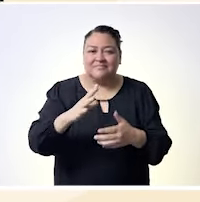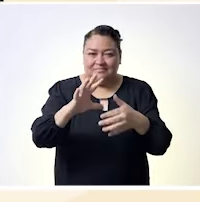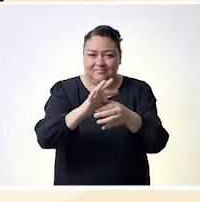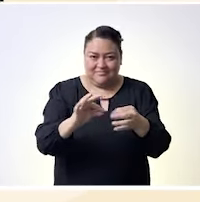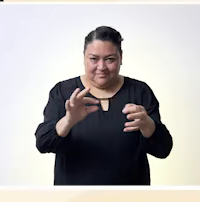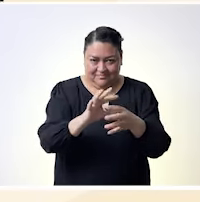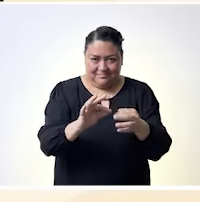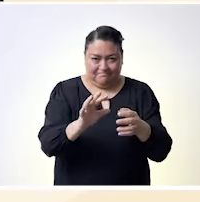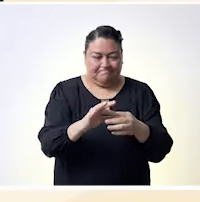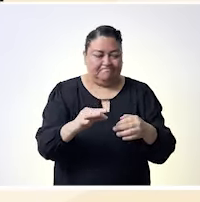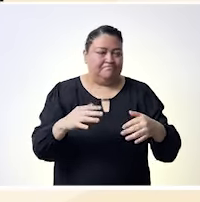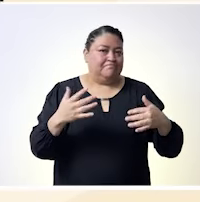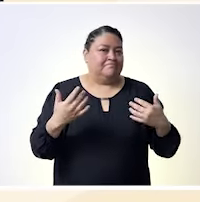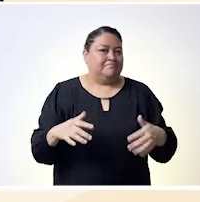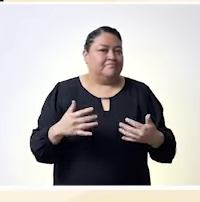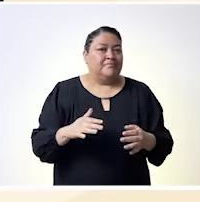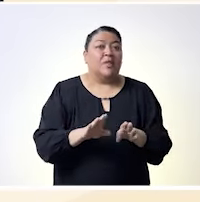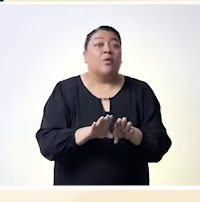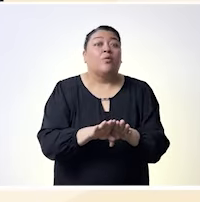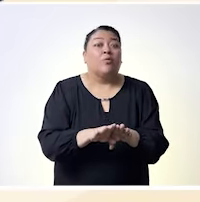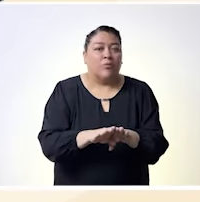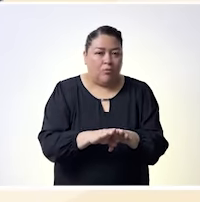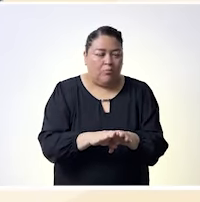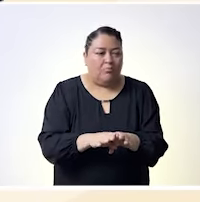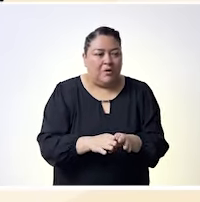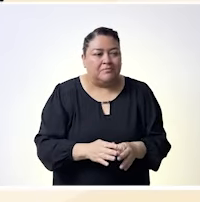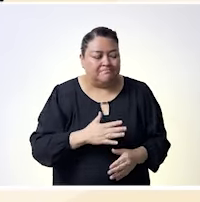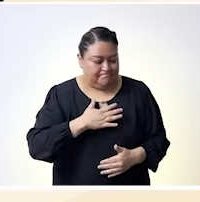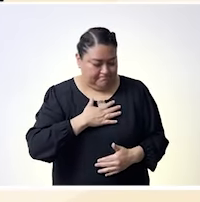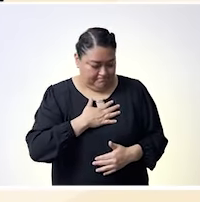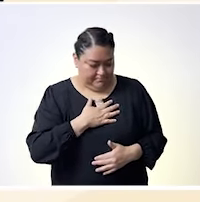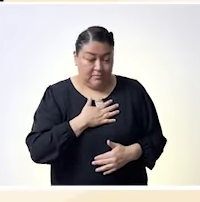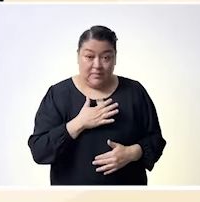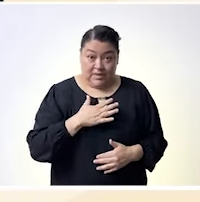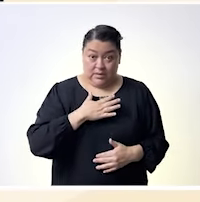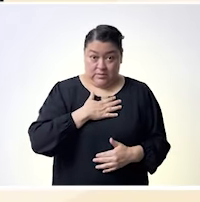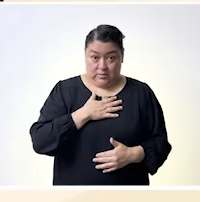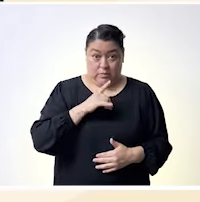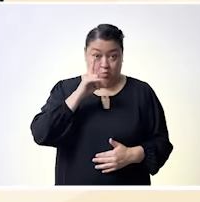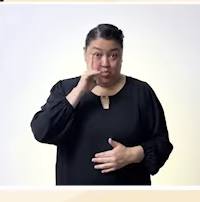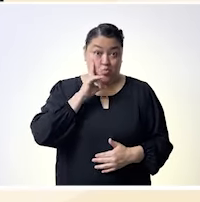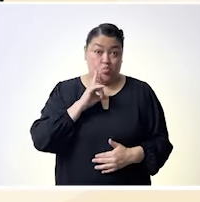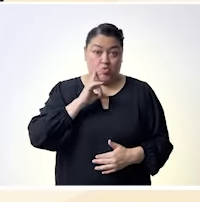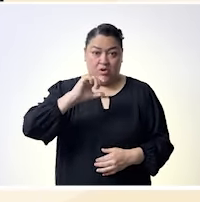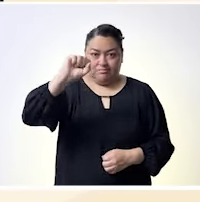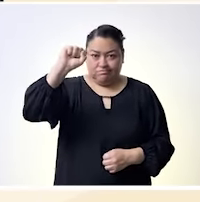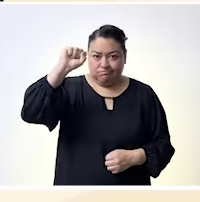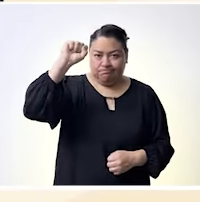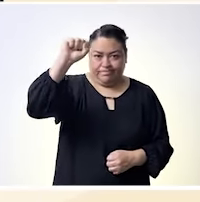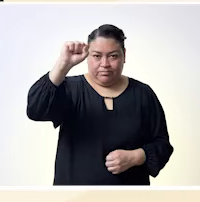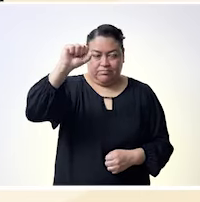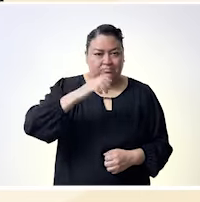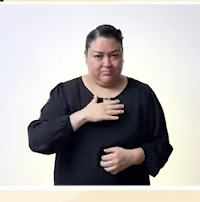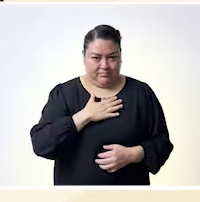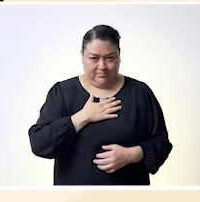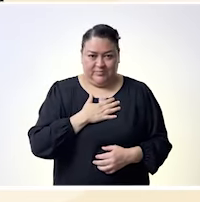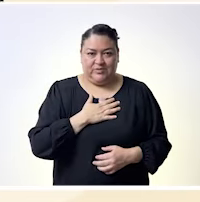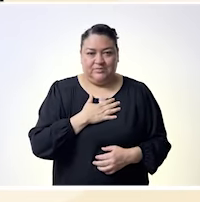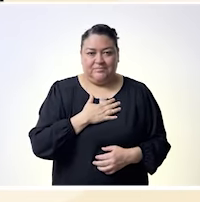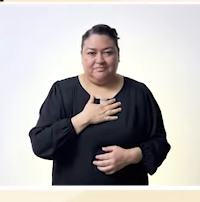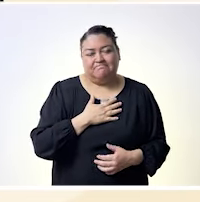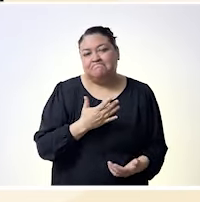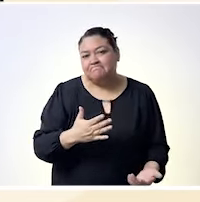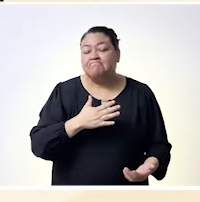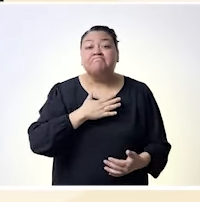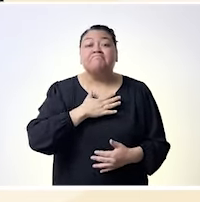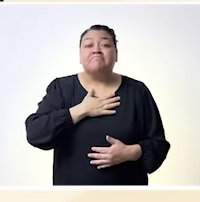estar caminando sobre estos pasos que nos han dejado estas mujeres gigantes